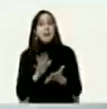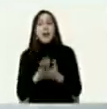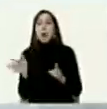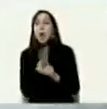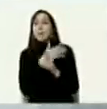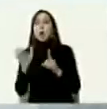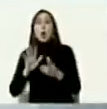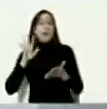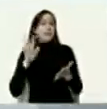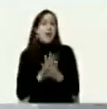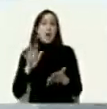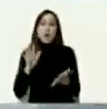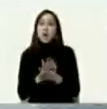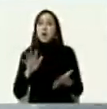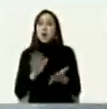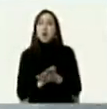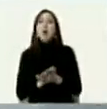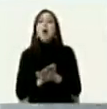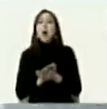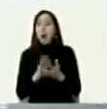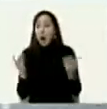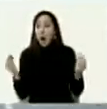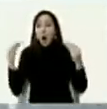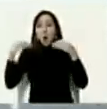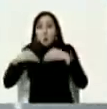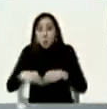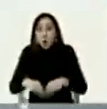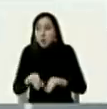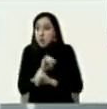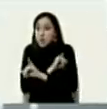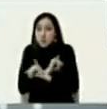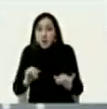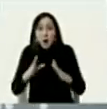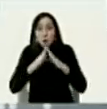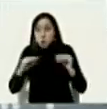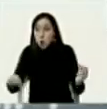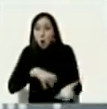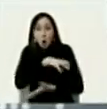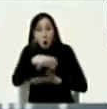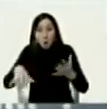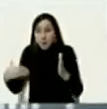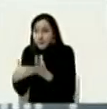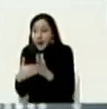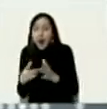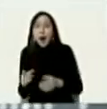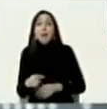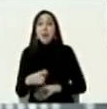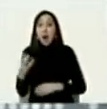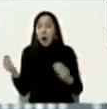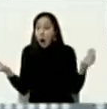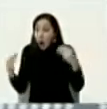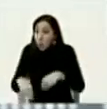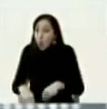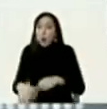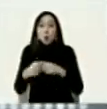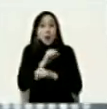se comprometen aquí en cesar todas las conspiraciones se comprometen aquí